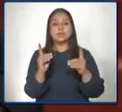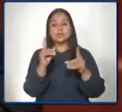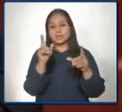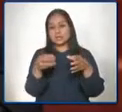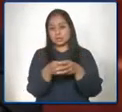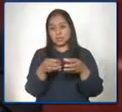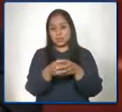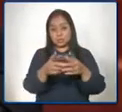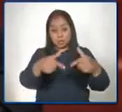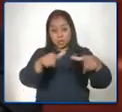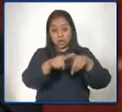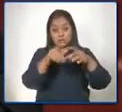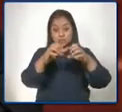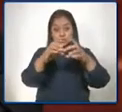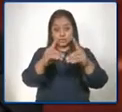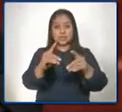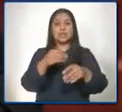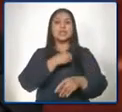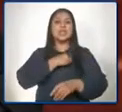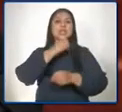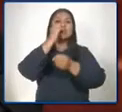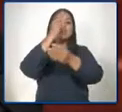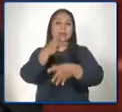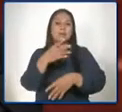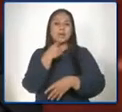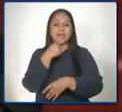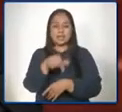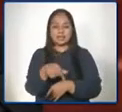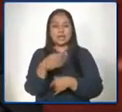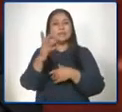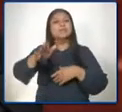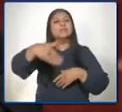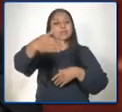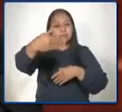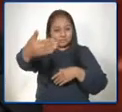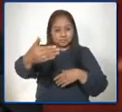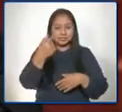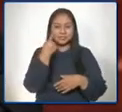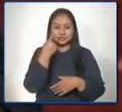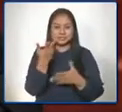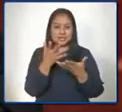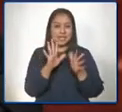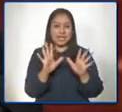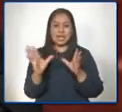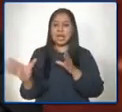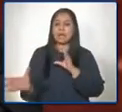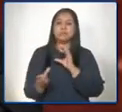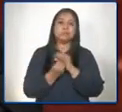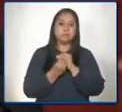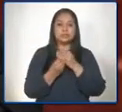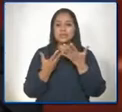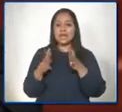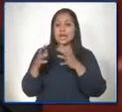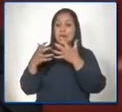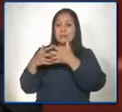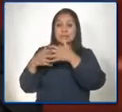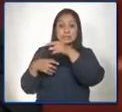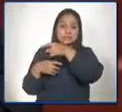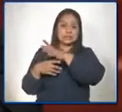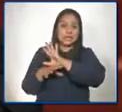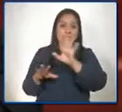Educación quiero comentarles que próximamente ya se adjudicó el evento para